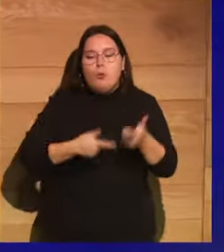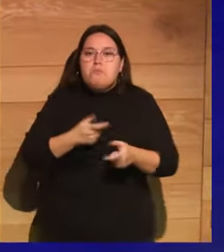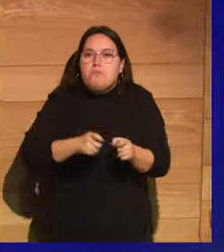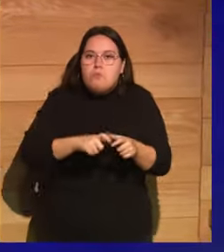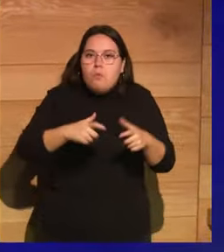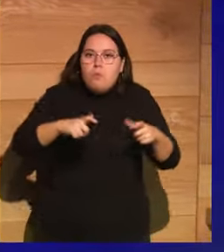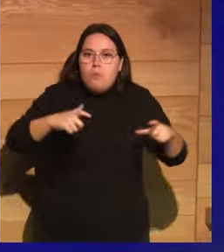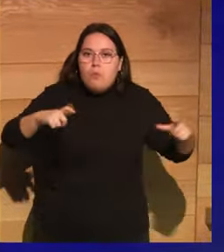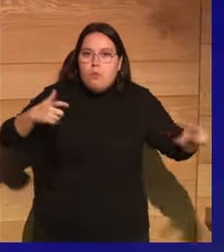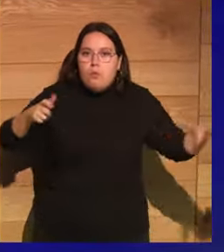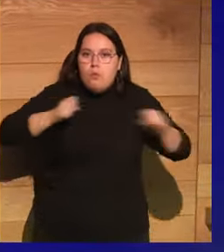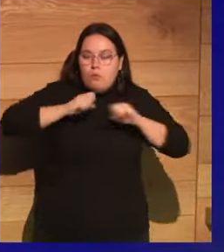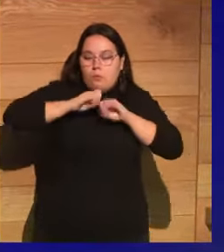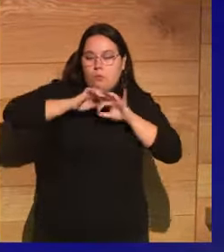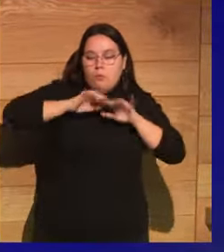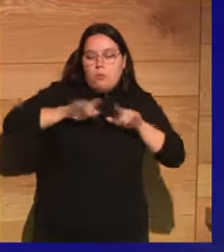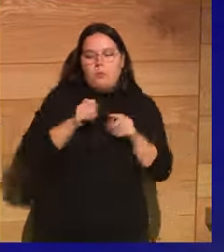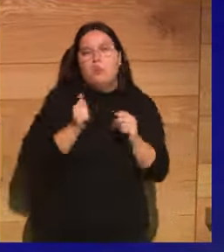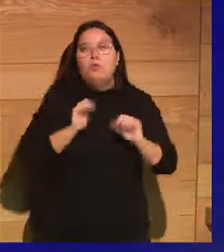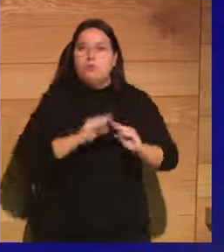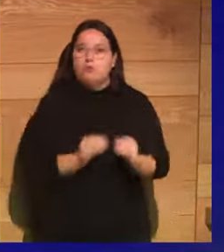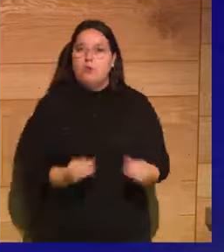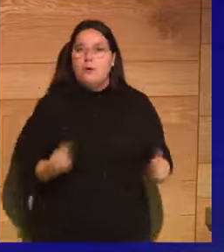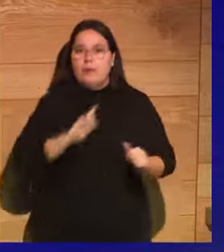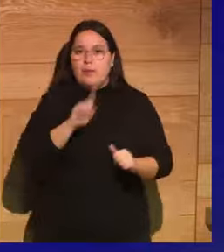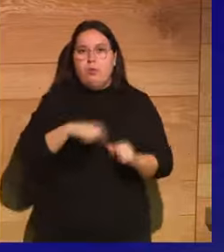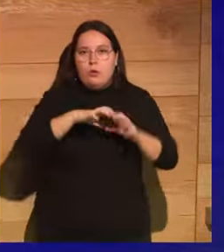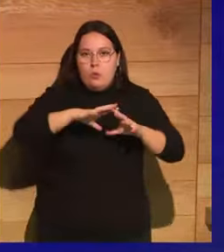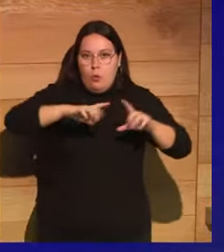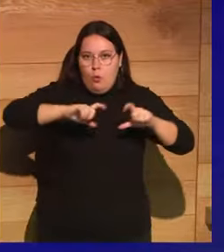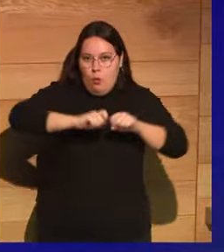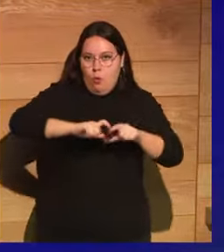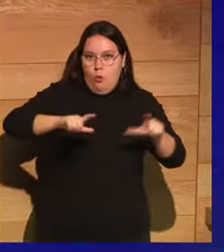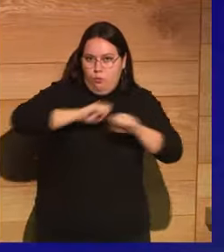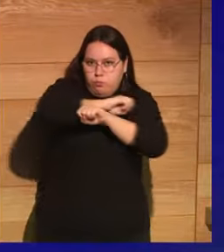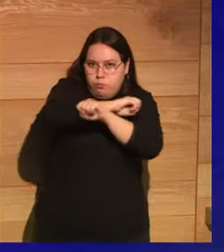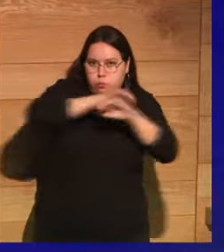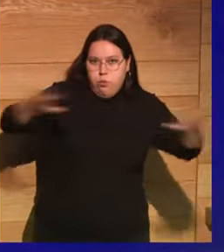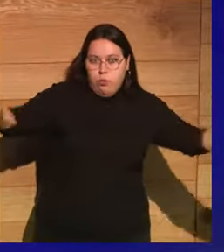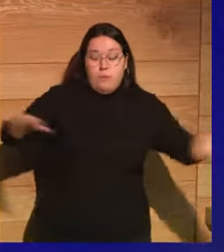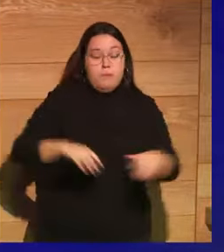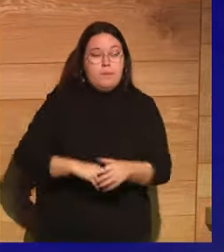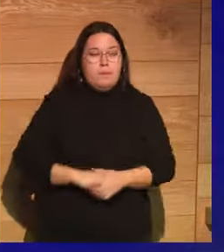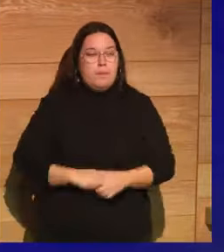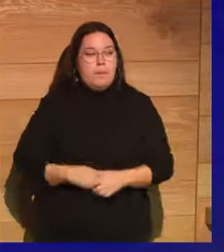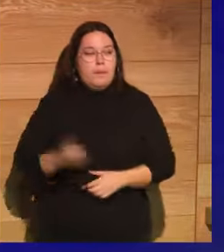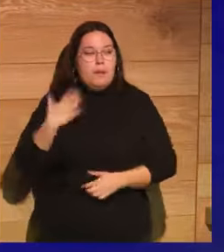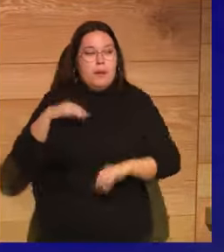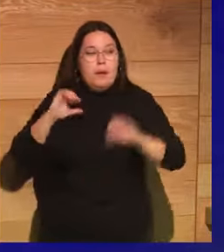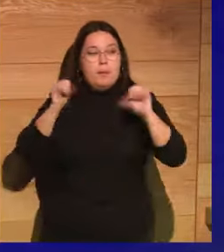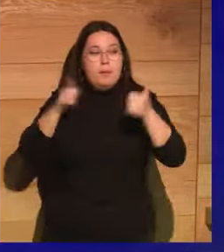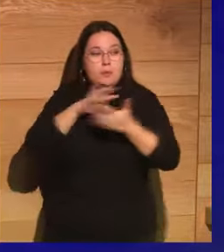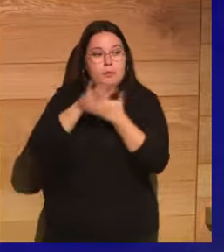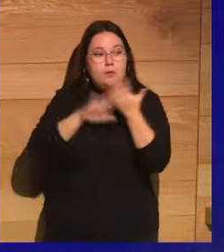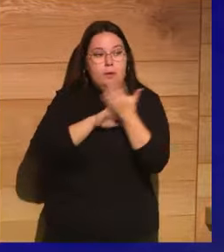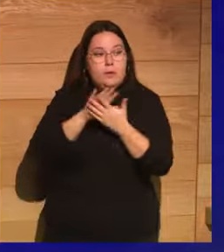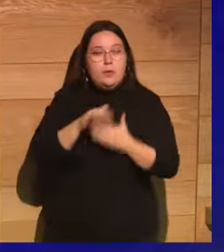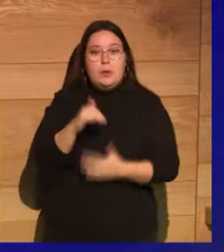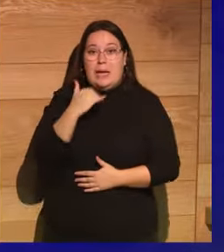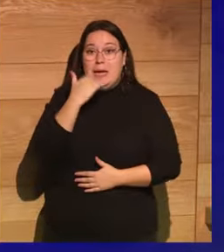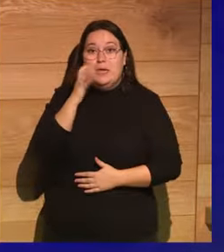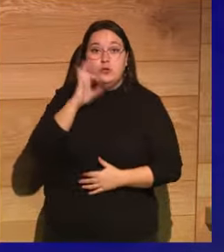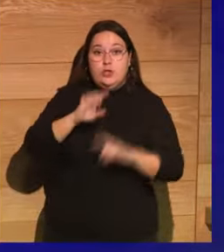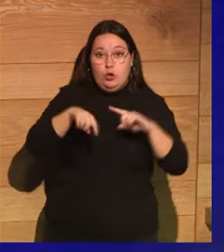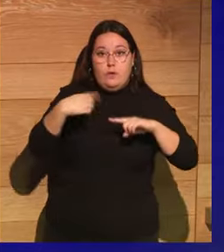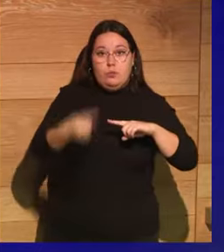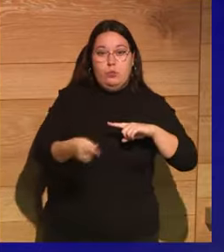Es una bola de nieve que empezó suave, pero luego fue creciendo muy rápido. En los primeros momentos, estamos hablando de casi un siglo